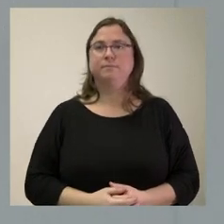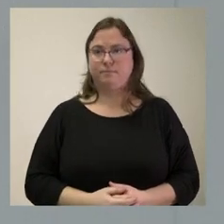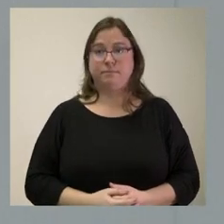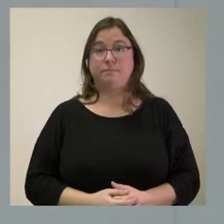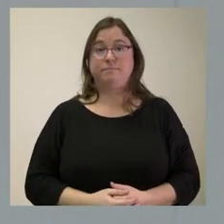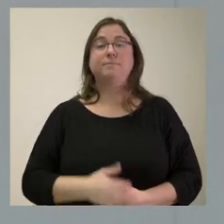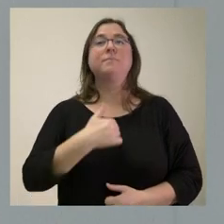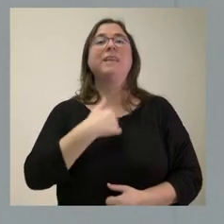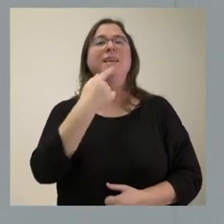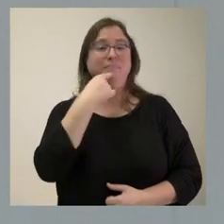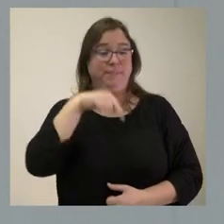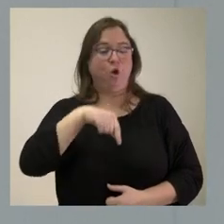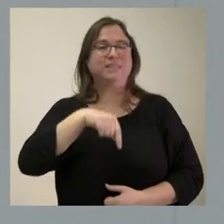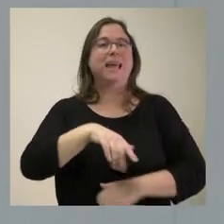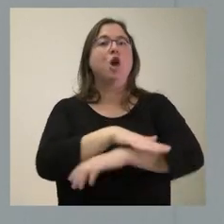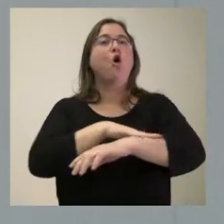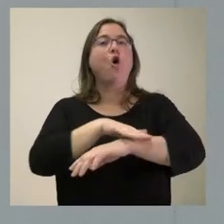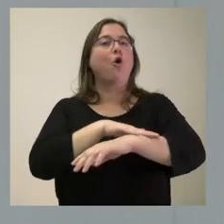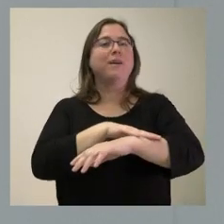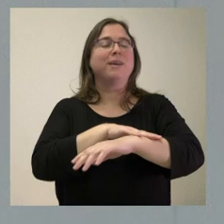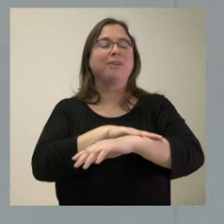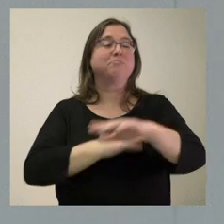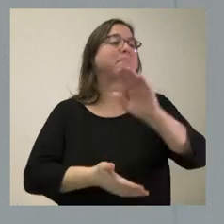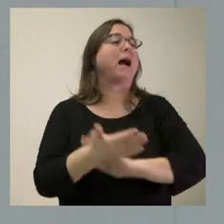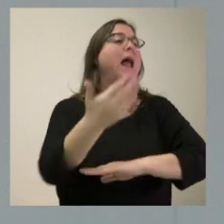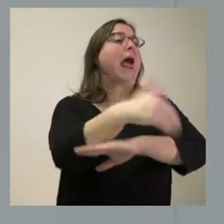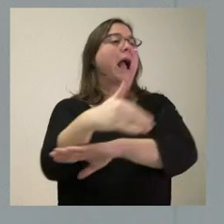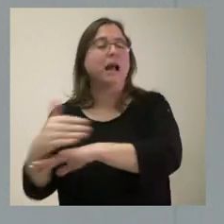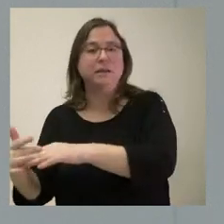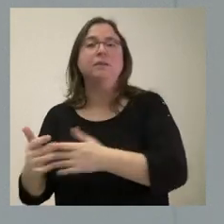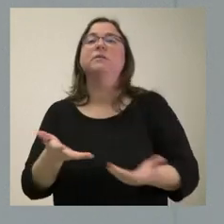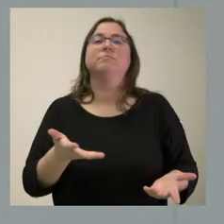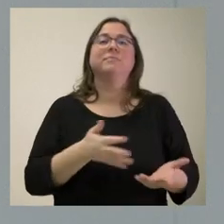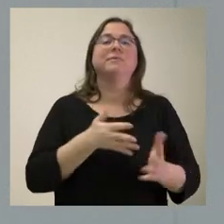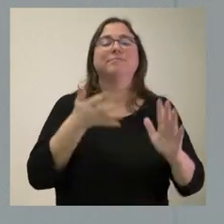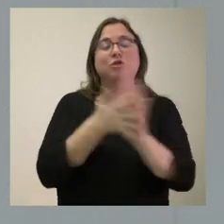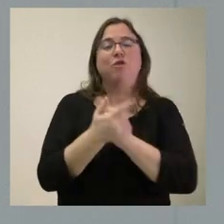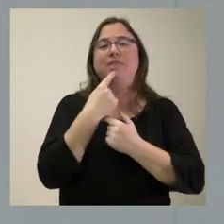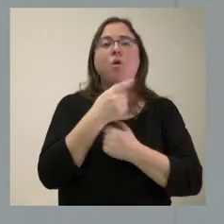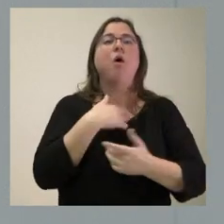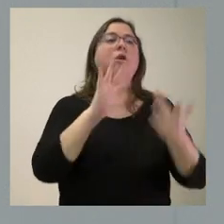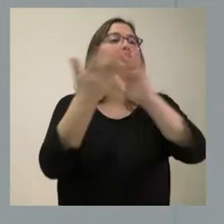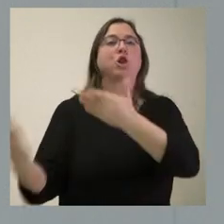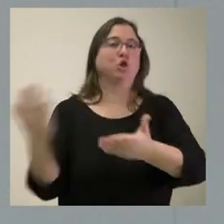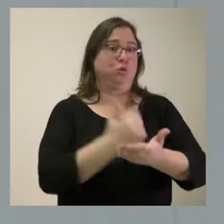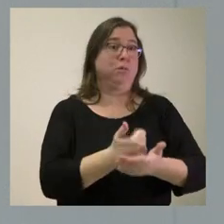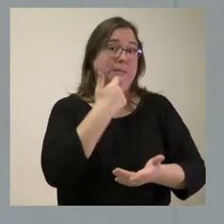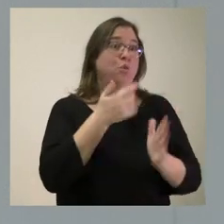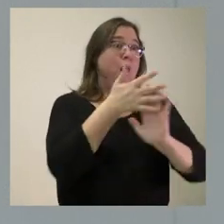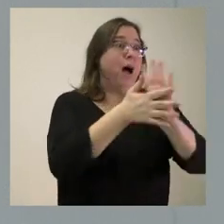Cuando yo digo que este es un Gobierno que sale a la calle y usted me lo reconoce, es que es un Gobierno que habla con todo el mundo. Y cuando hablas con la gente,